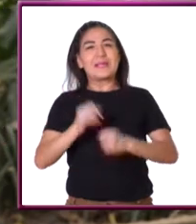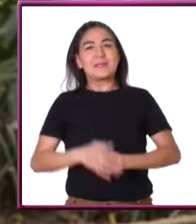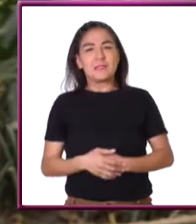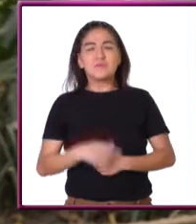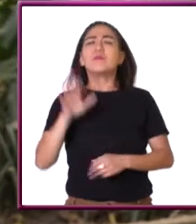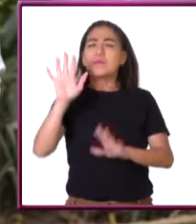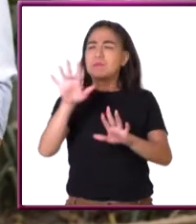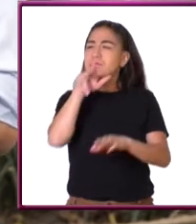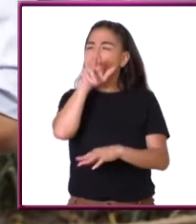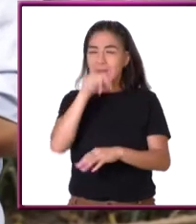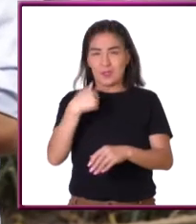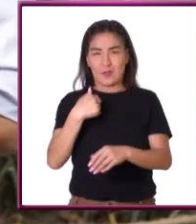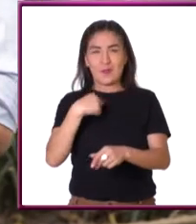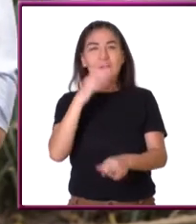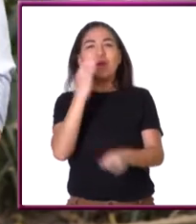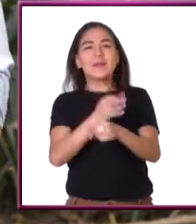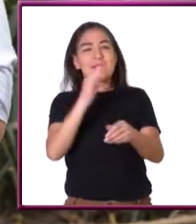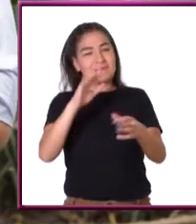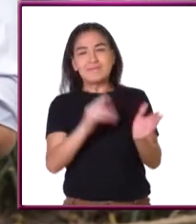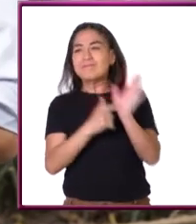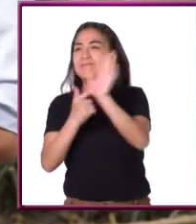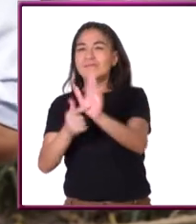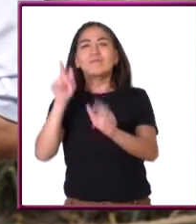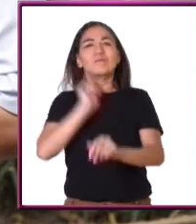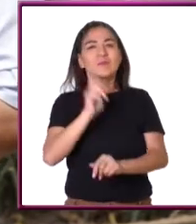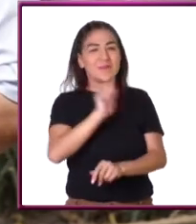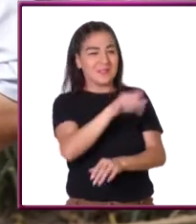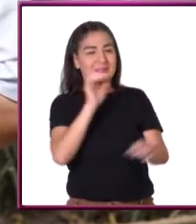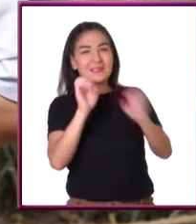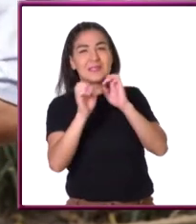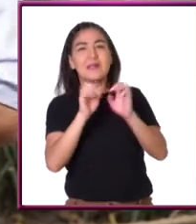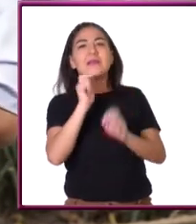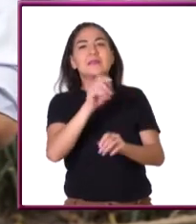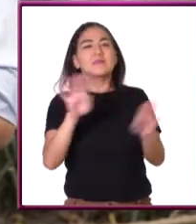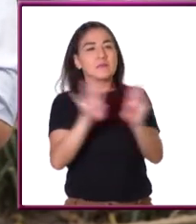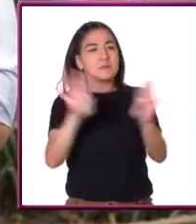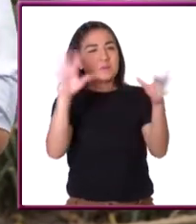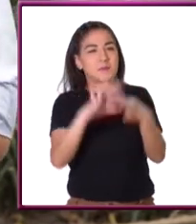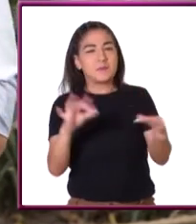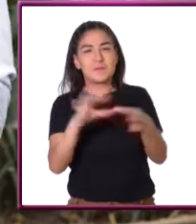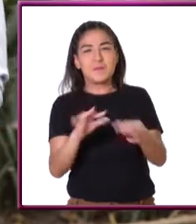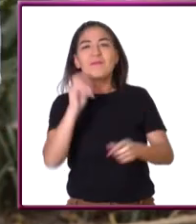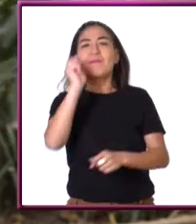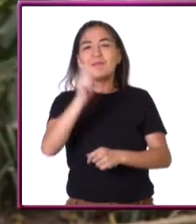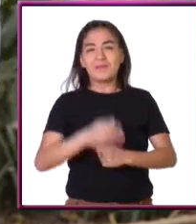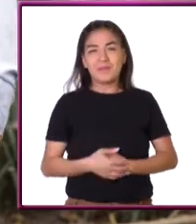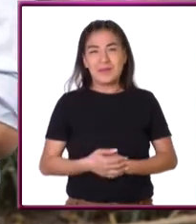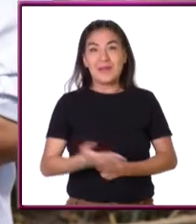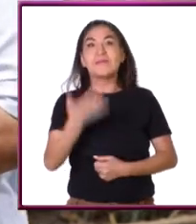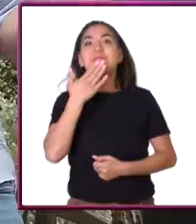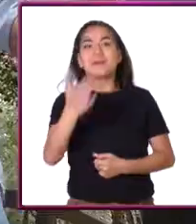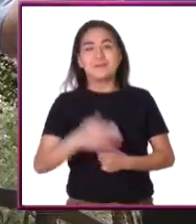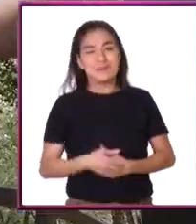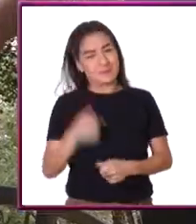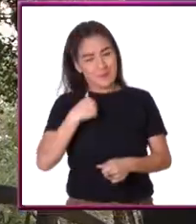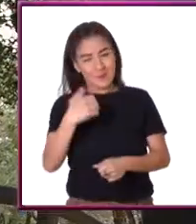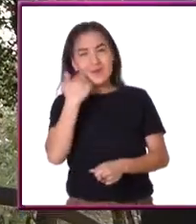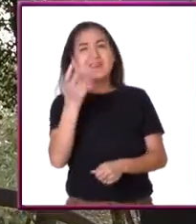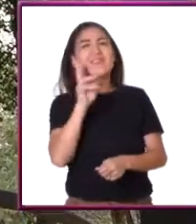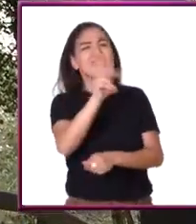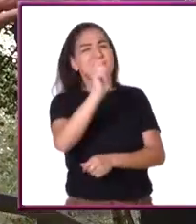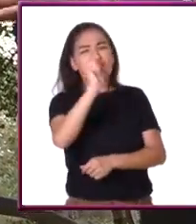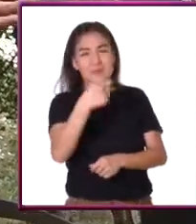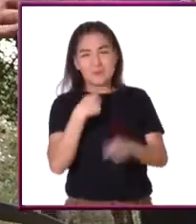detalle, pero nota más que nuestro primer especialista invitado será el encargado de contarnos todo sobre los números primos. ¡Bien!